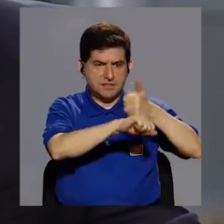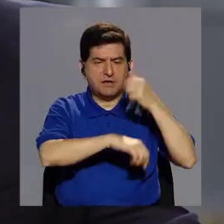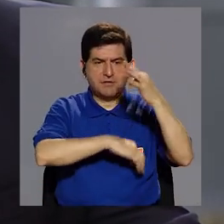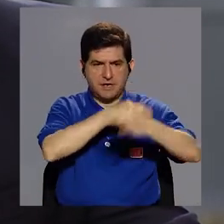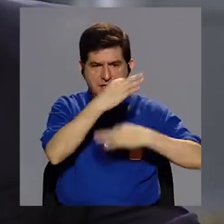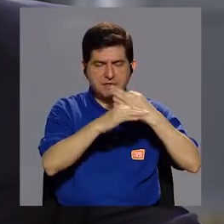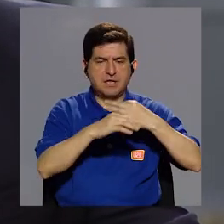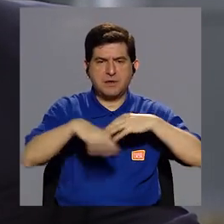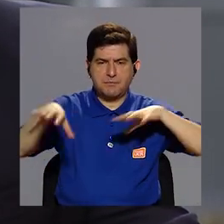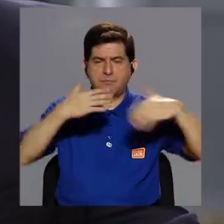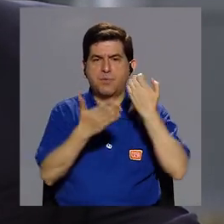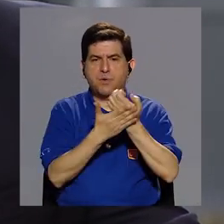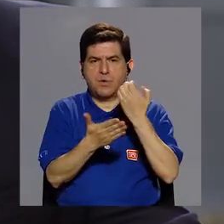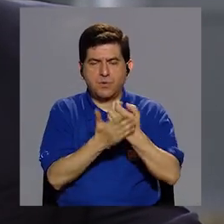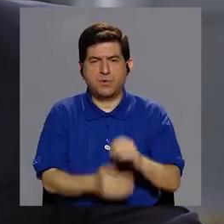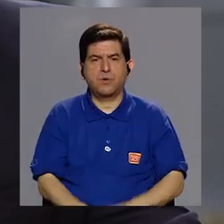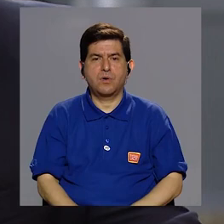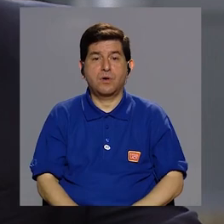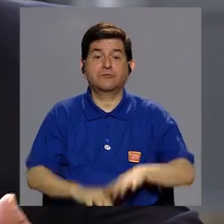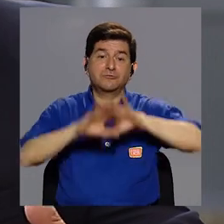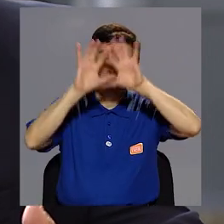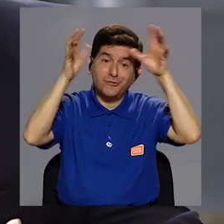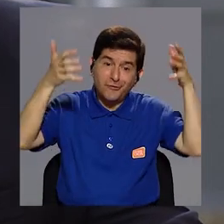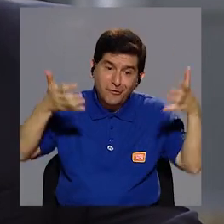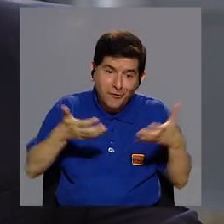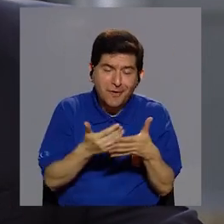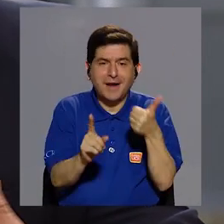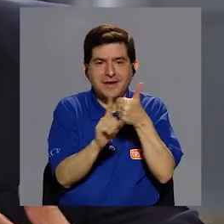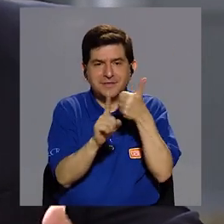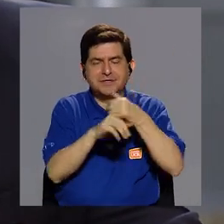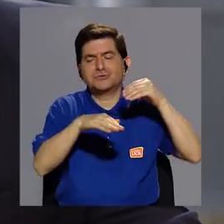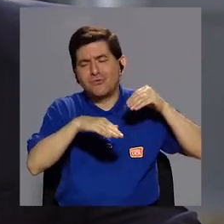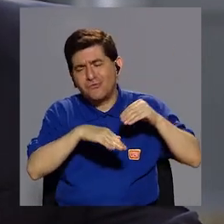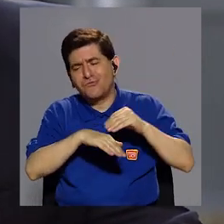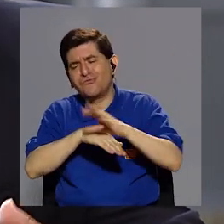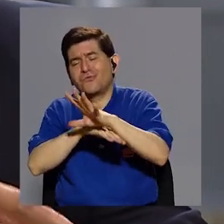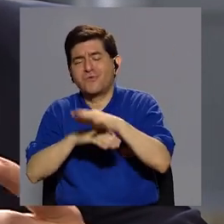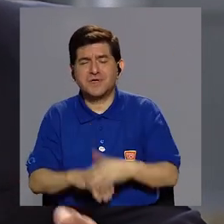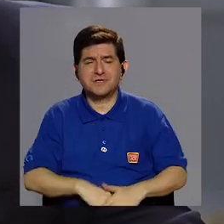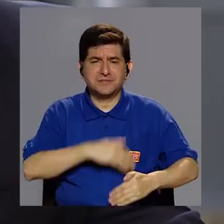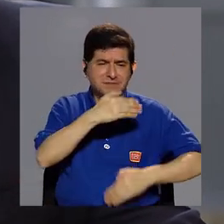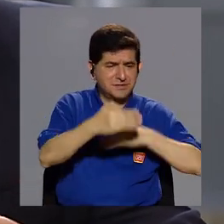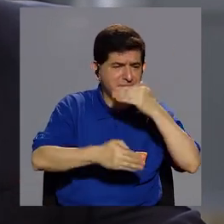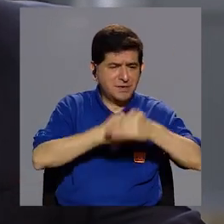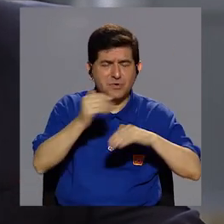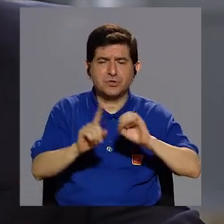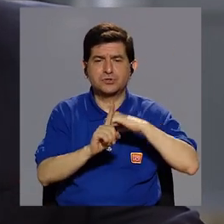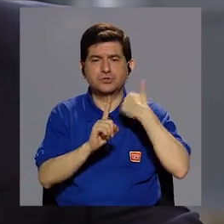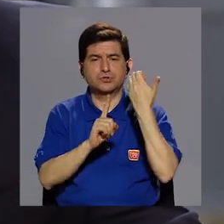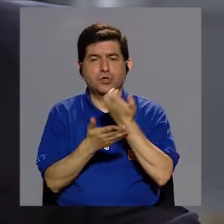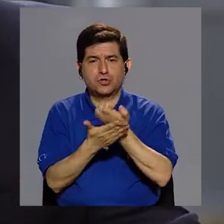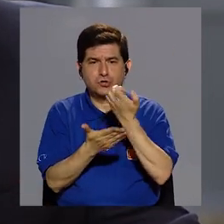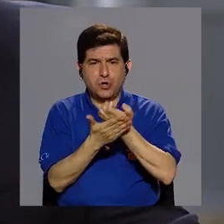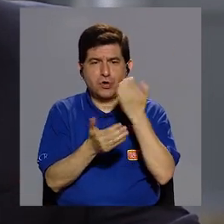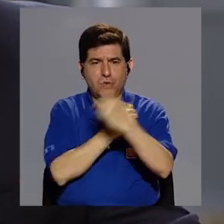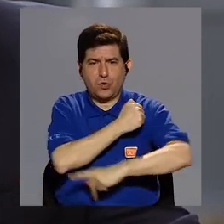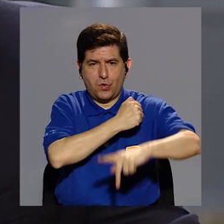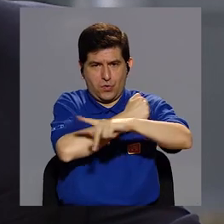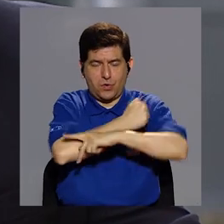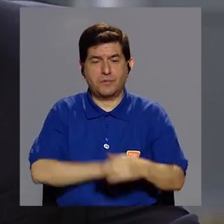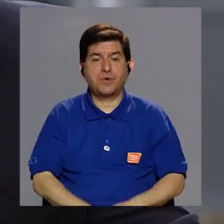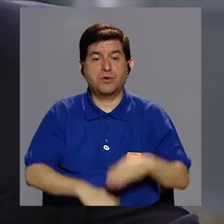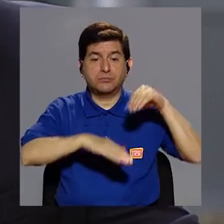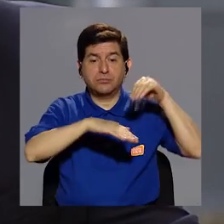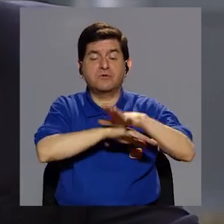el tipo de actividad económica, la propia globalización que ha influido en la dinámica socioeconómica de los países,